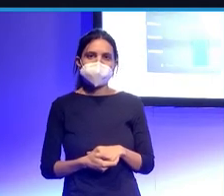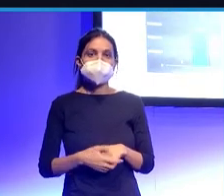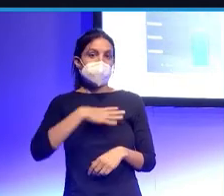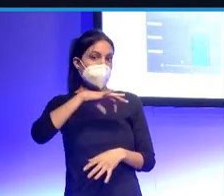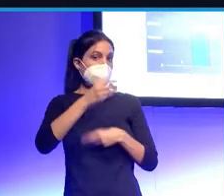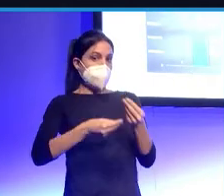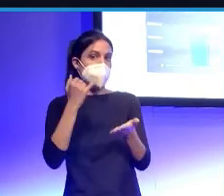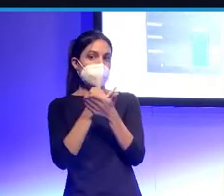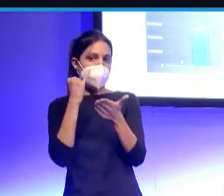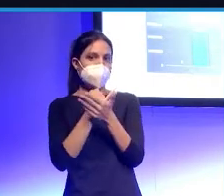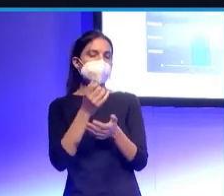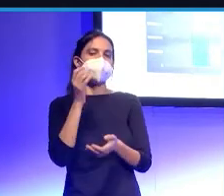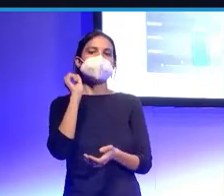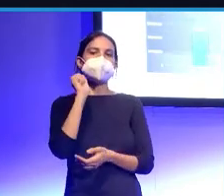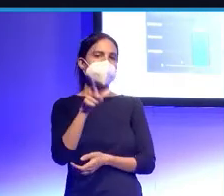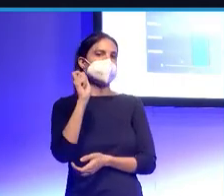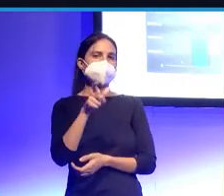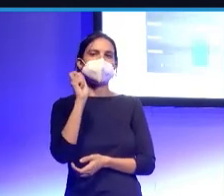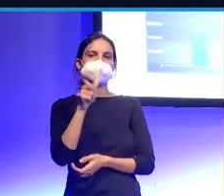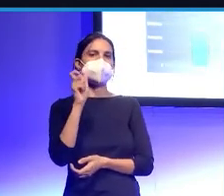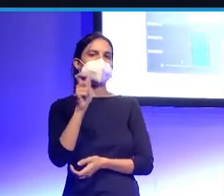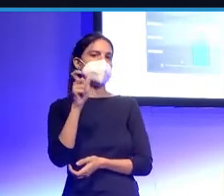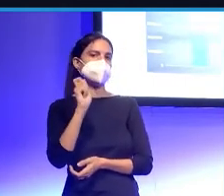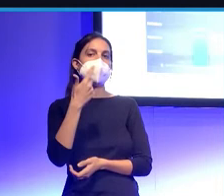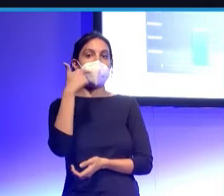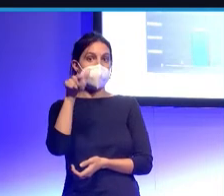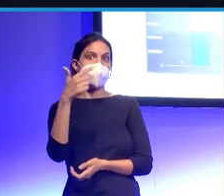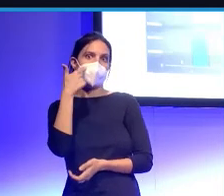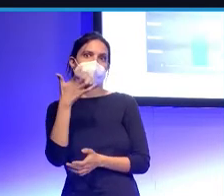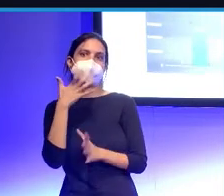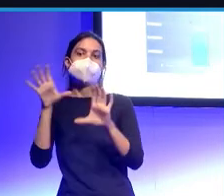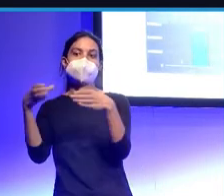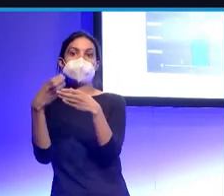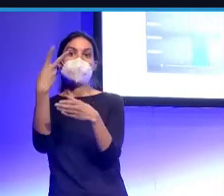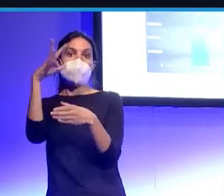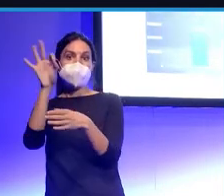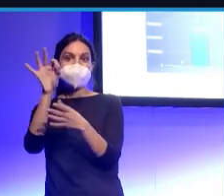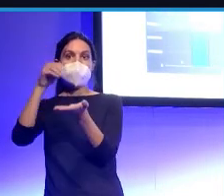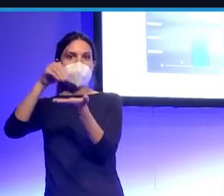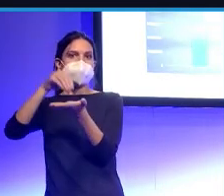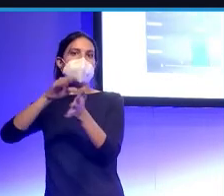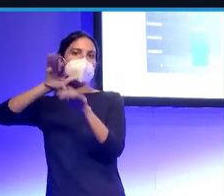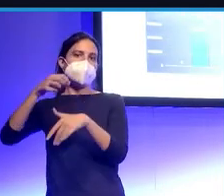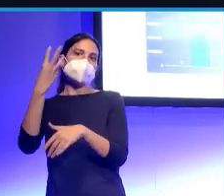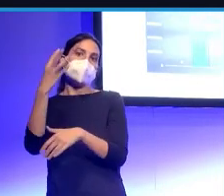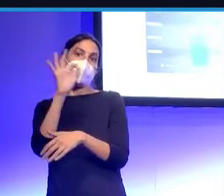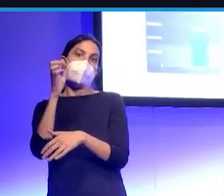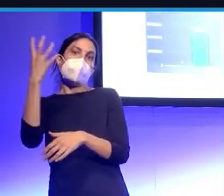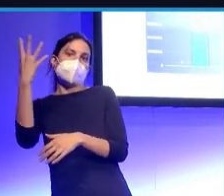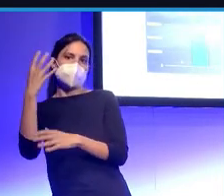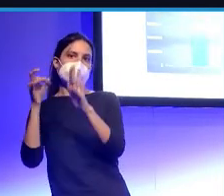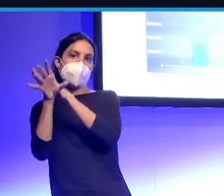simulación, vamos a enfrentarles muchas veces. Aquí hay una diferencia, claro. Si un equipo tira 20 veces, pues puede marcar 3, 4 goles. Contra un equipo que ha tirado dos,